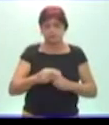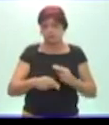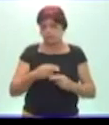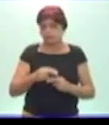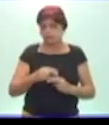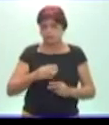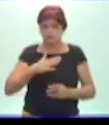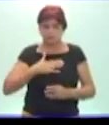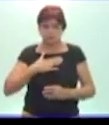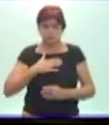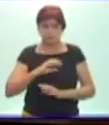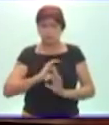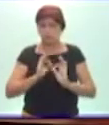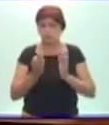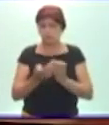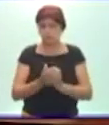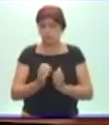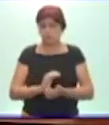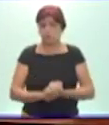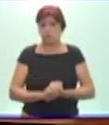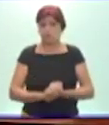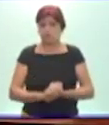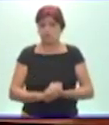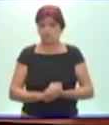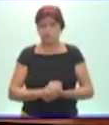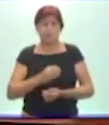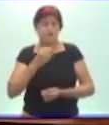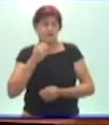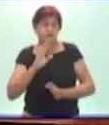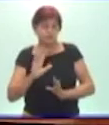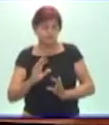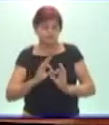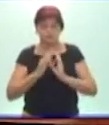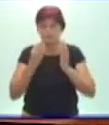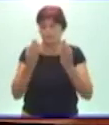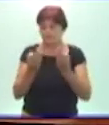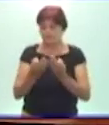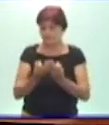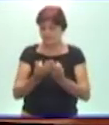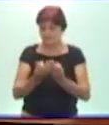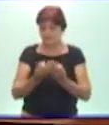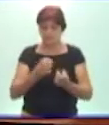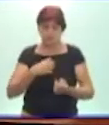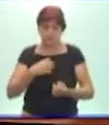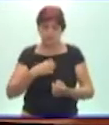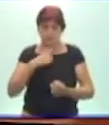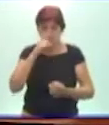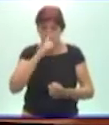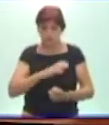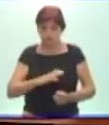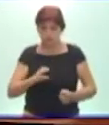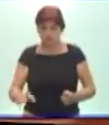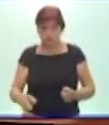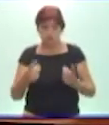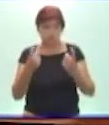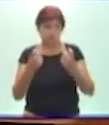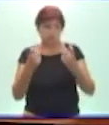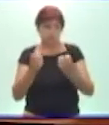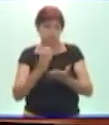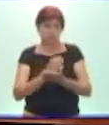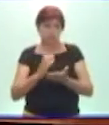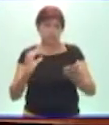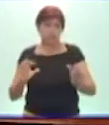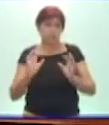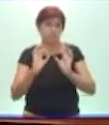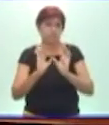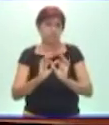aquí hincapié por qué. Porque a veces la familia, cuando tiene niños con necesidades educativas especiales, no se percata de la